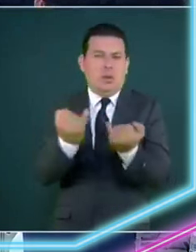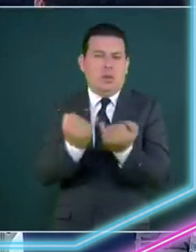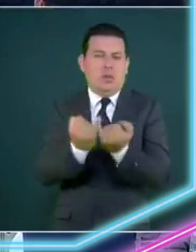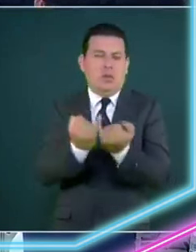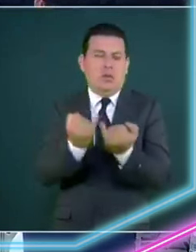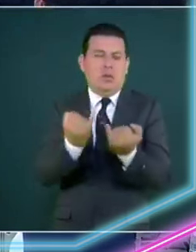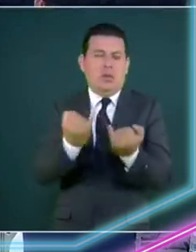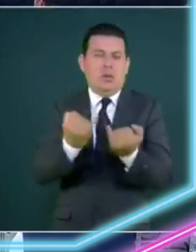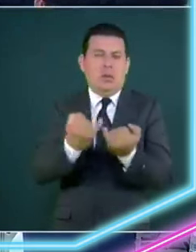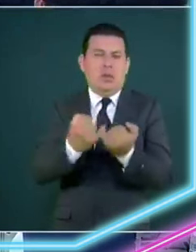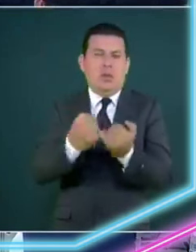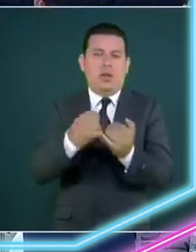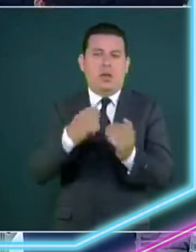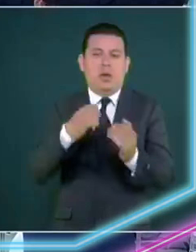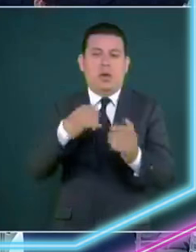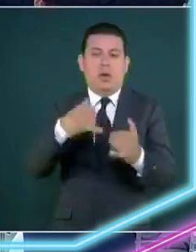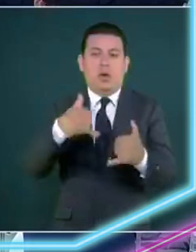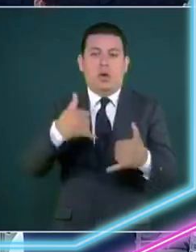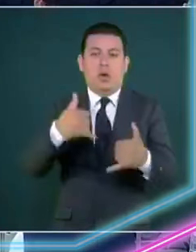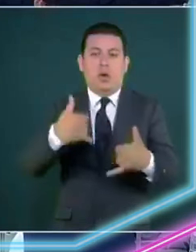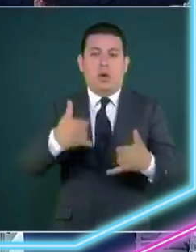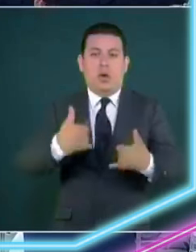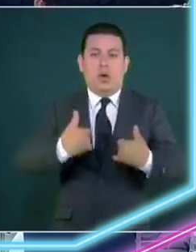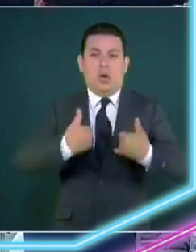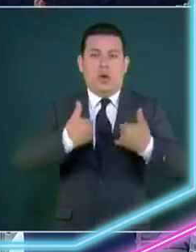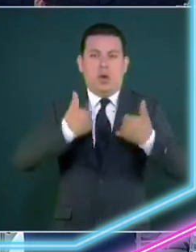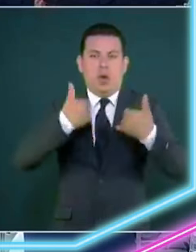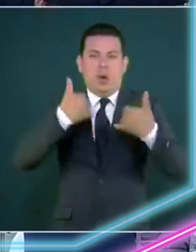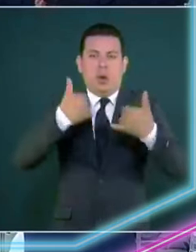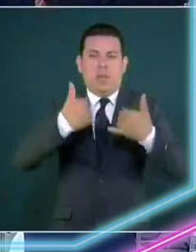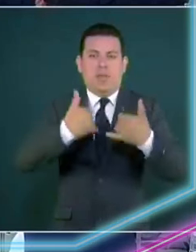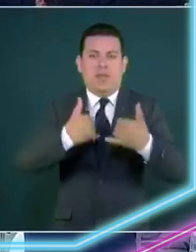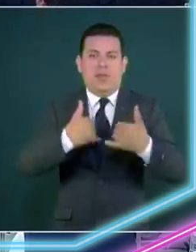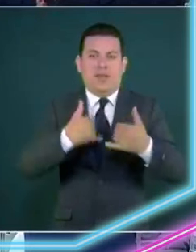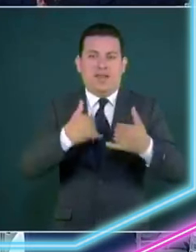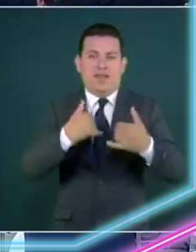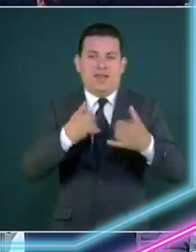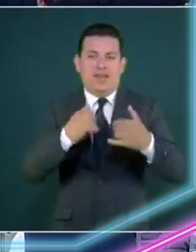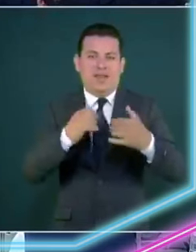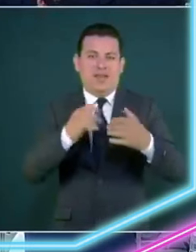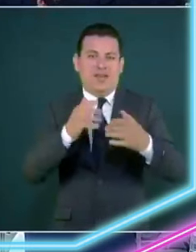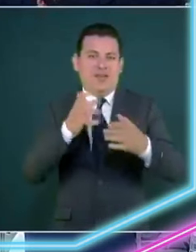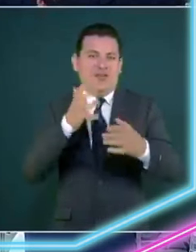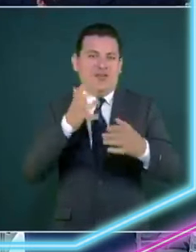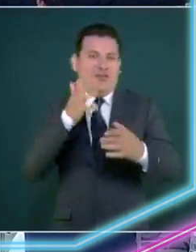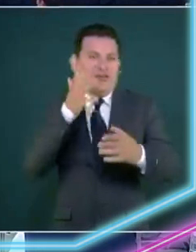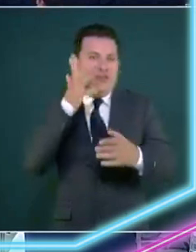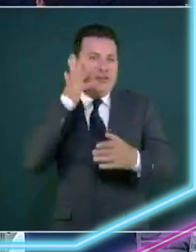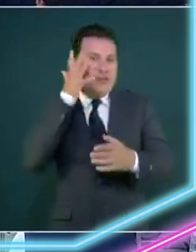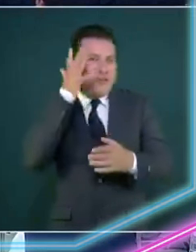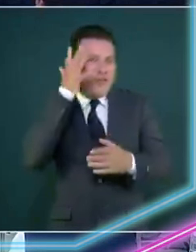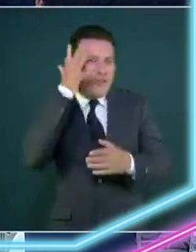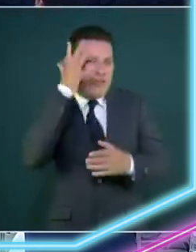.5 millones de personas desempleadas bla bla bla bueno ellos no entienden de ayuda pero fíjense que yo